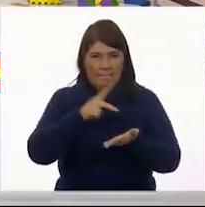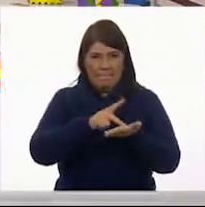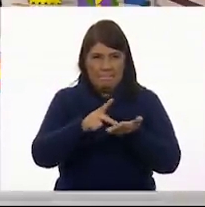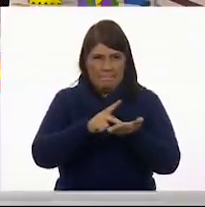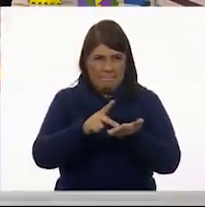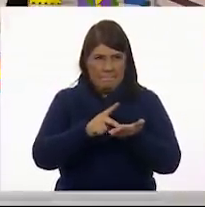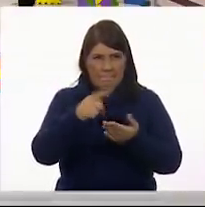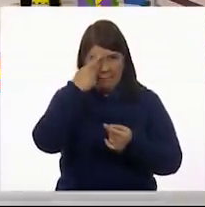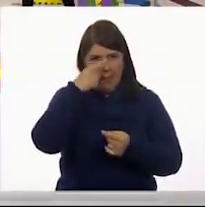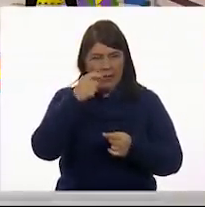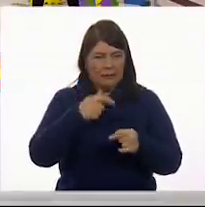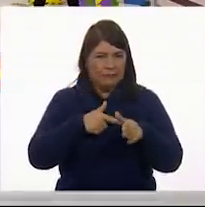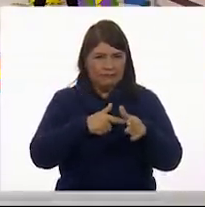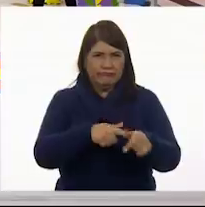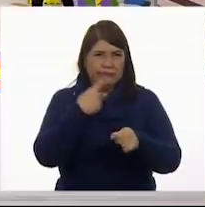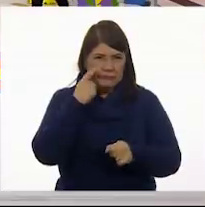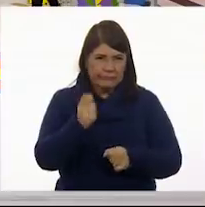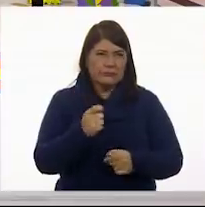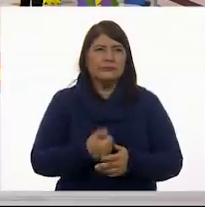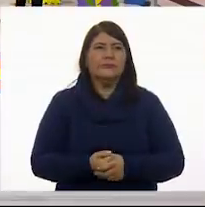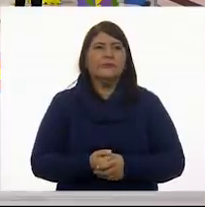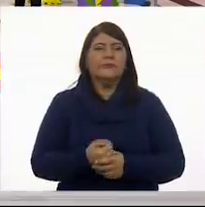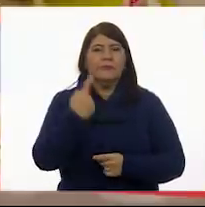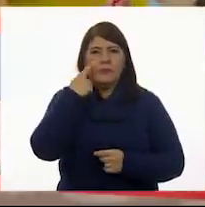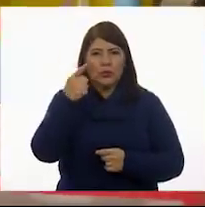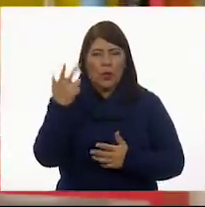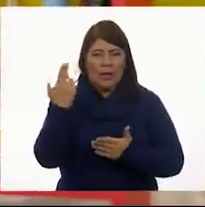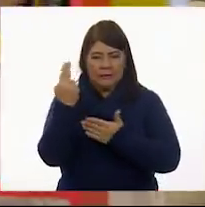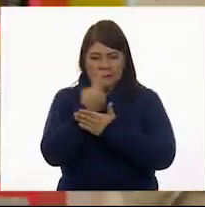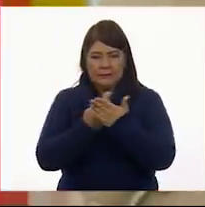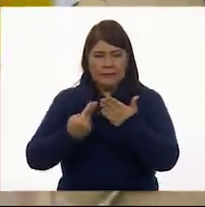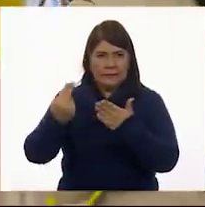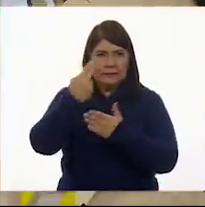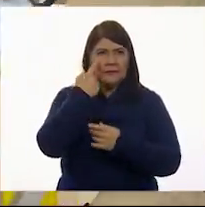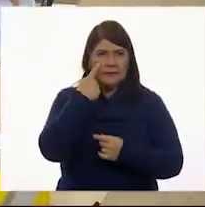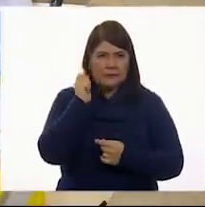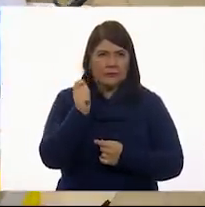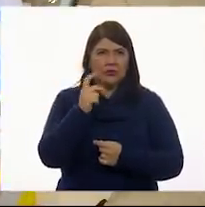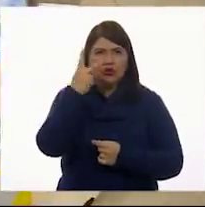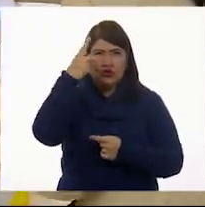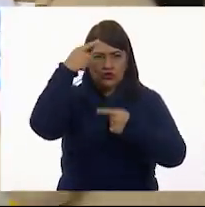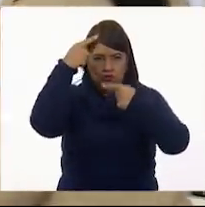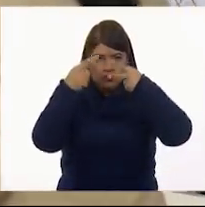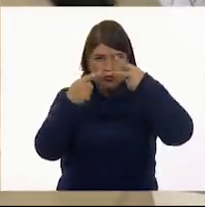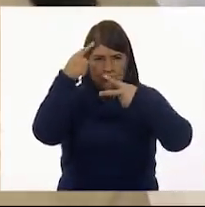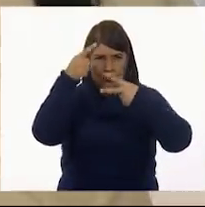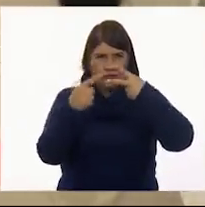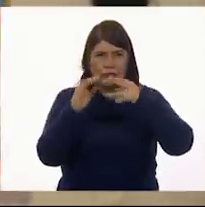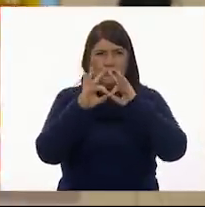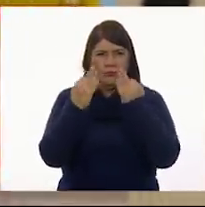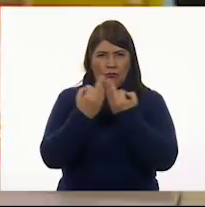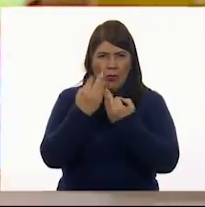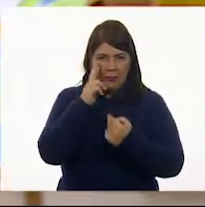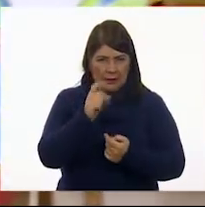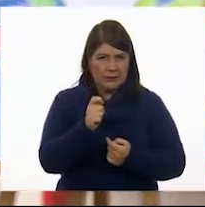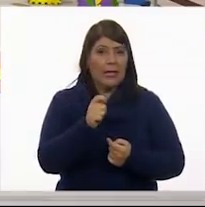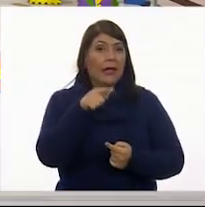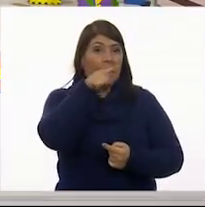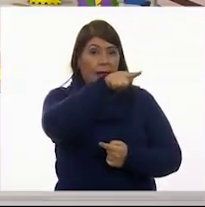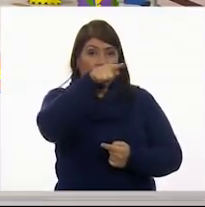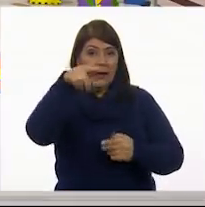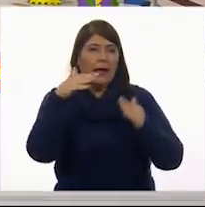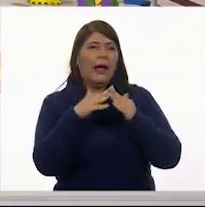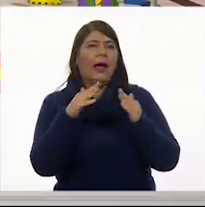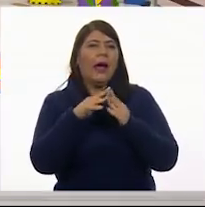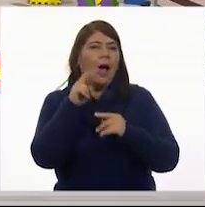Permanente. Vas a dibujar el contorno de estas dos figuras y en casa van a